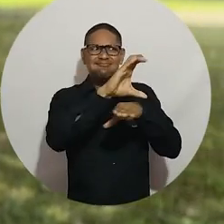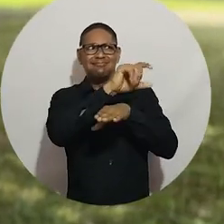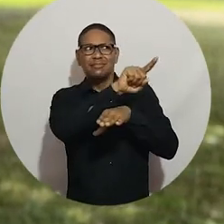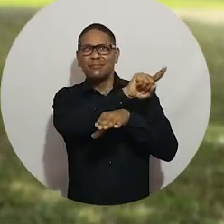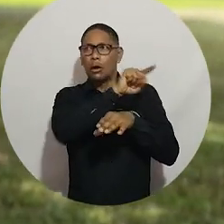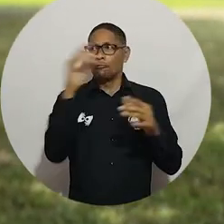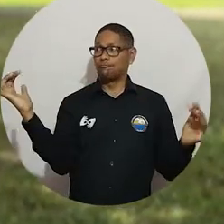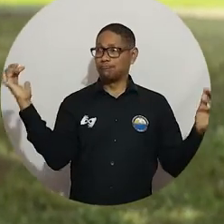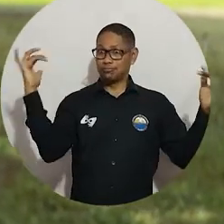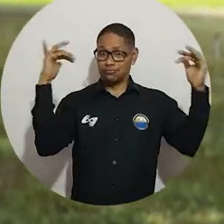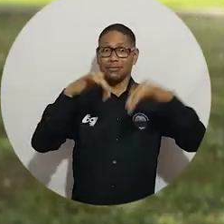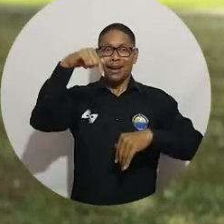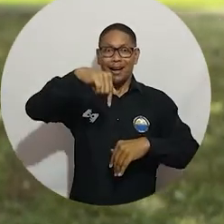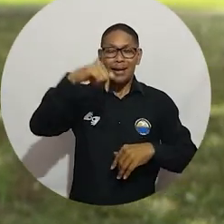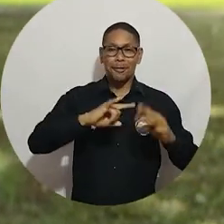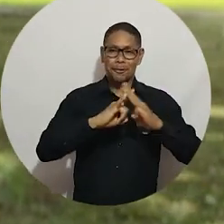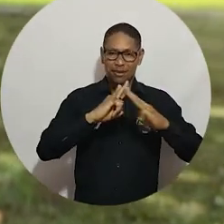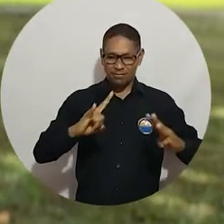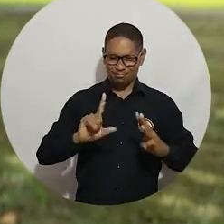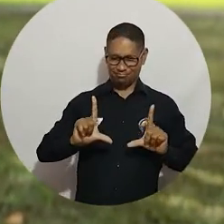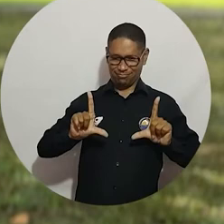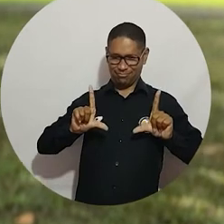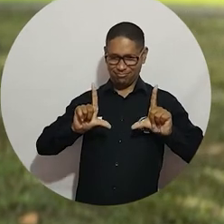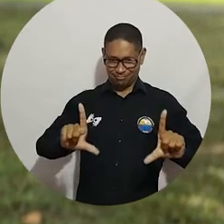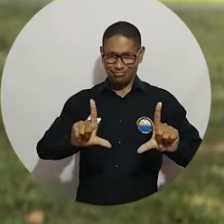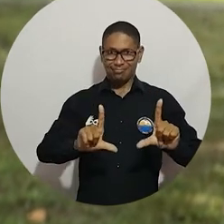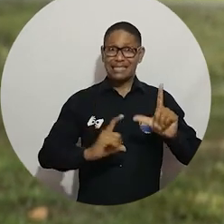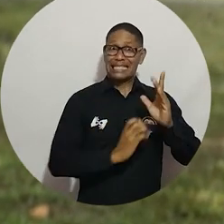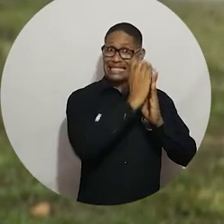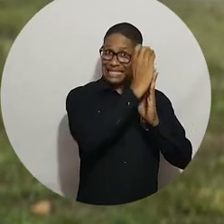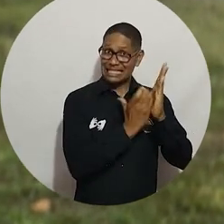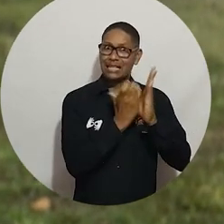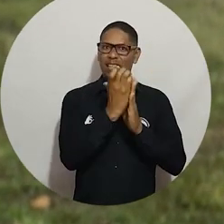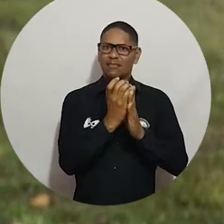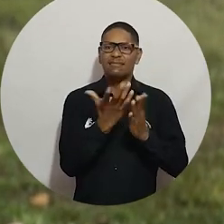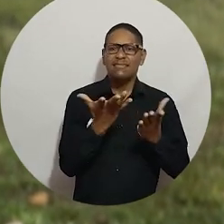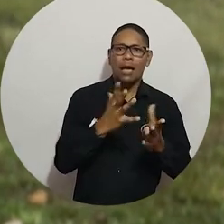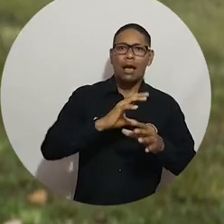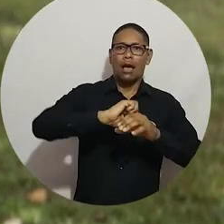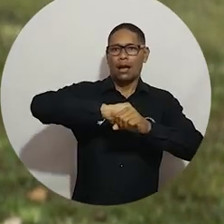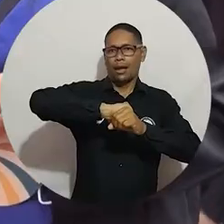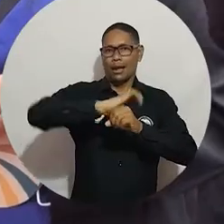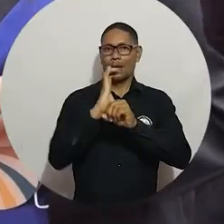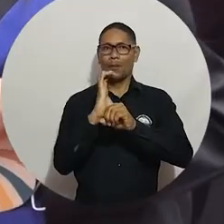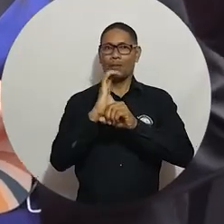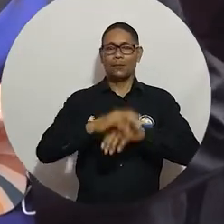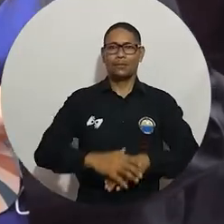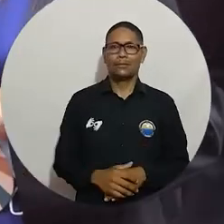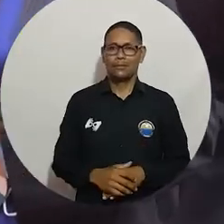varias partes del país los ciudadanos a recibir sus títulos y certificados por parte del Creo.